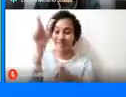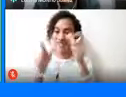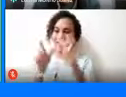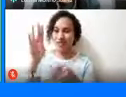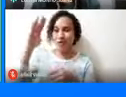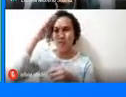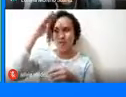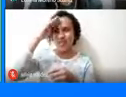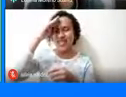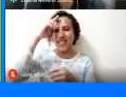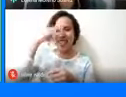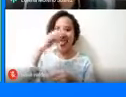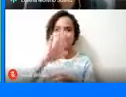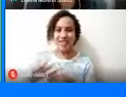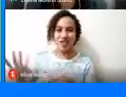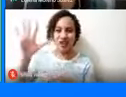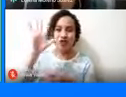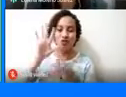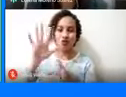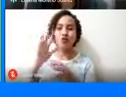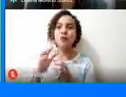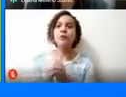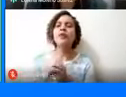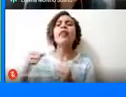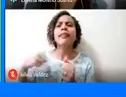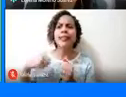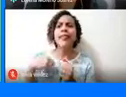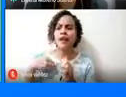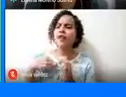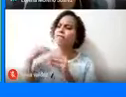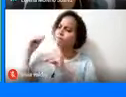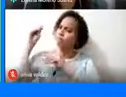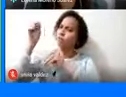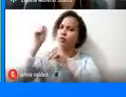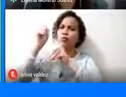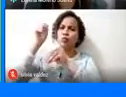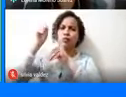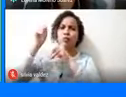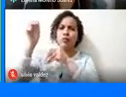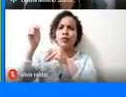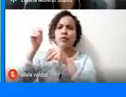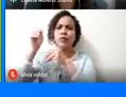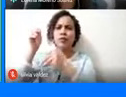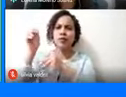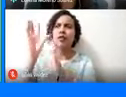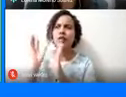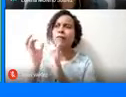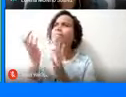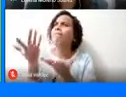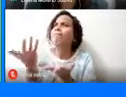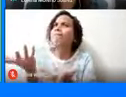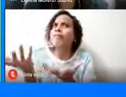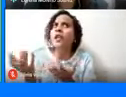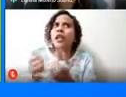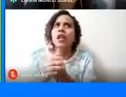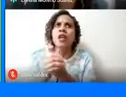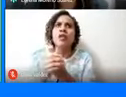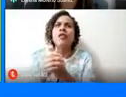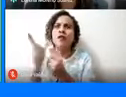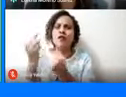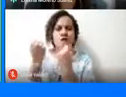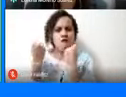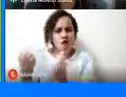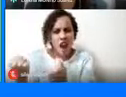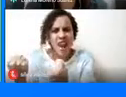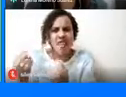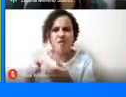Policía Nacional tienen una preparación y una formación muy fuerte